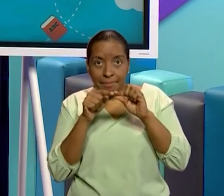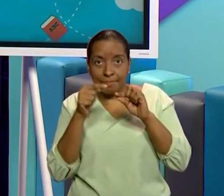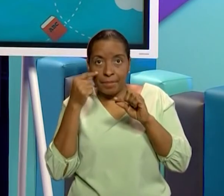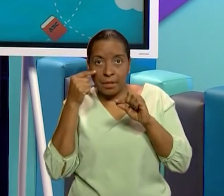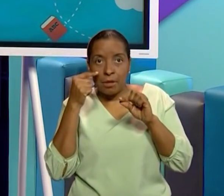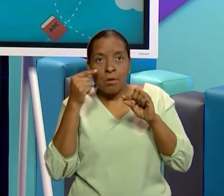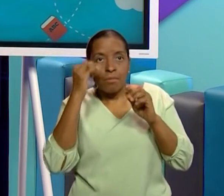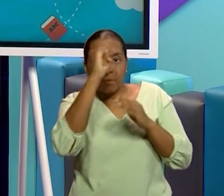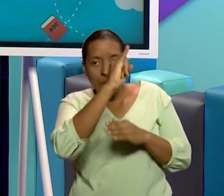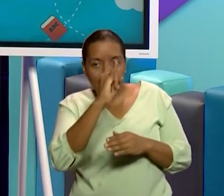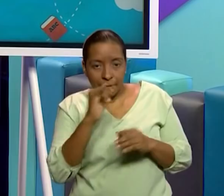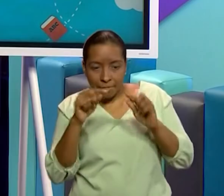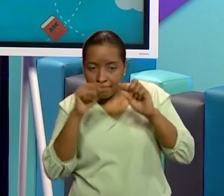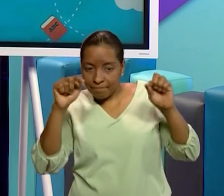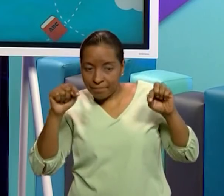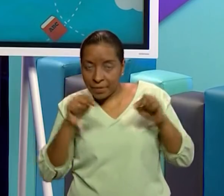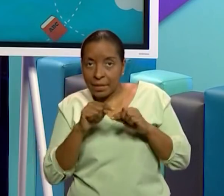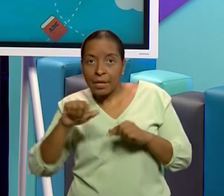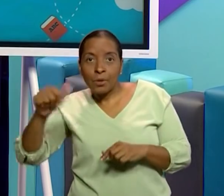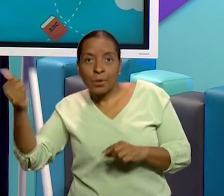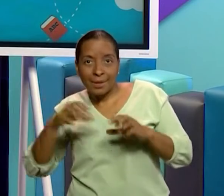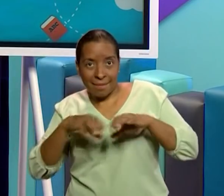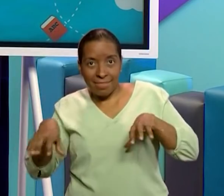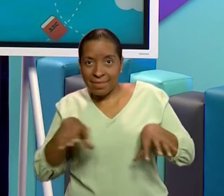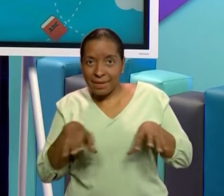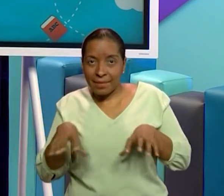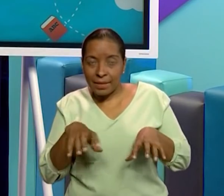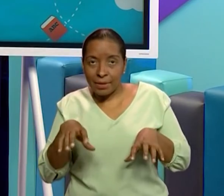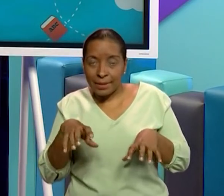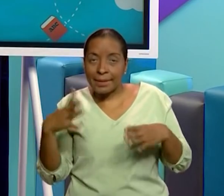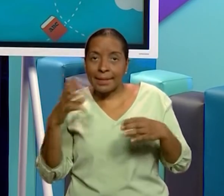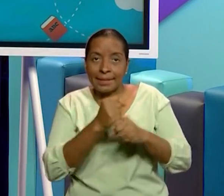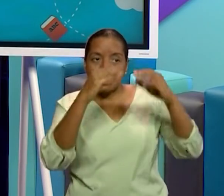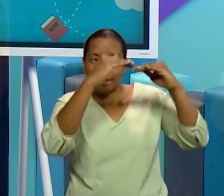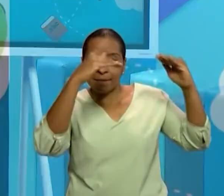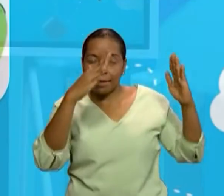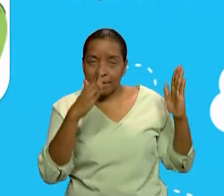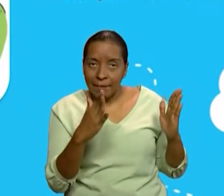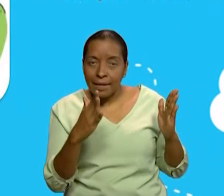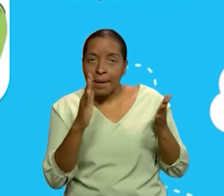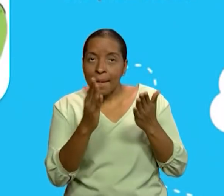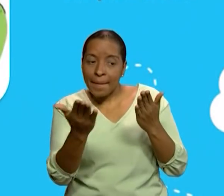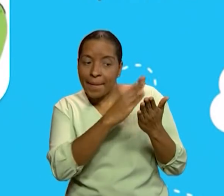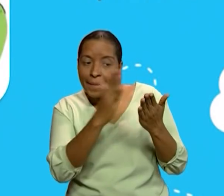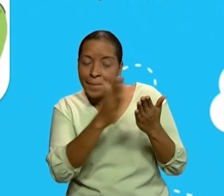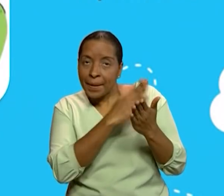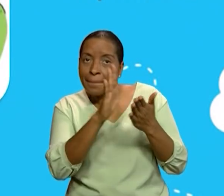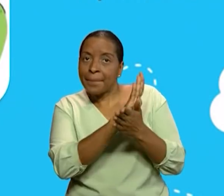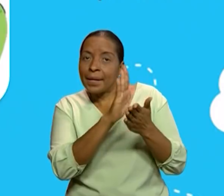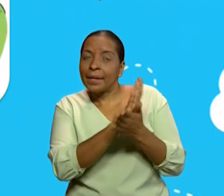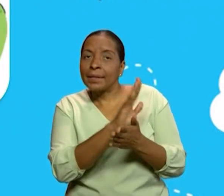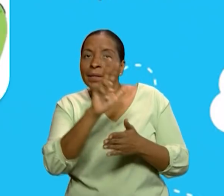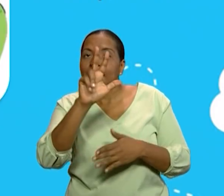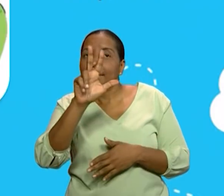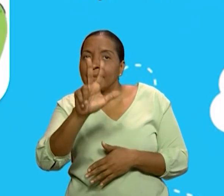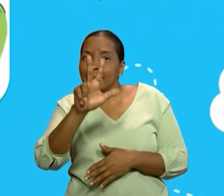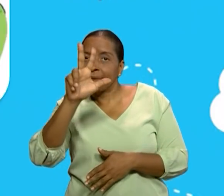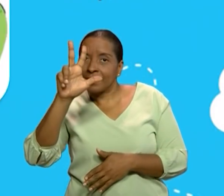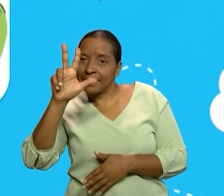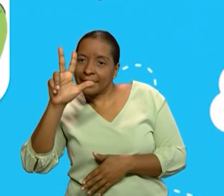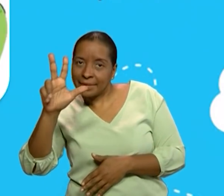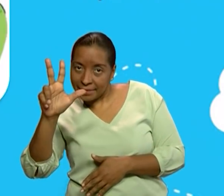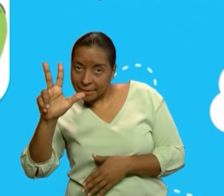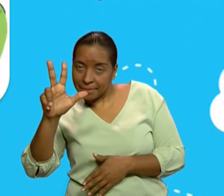bien. Otra actividad que debes realizar en casa se encuentra en la página 33. Puedes tomarle captura de